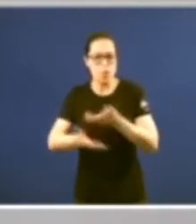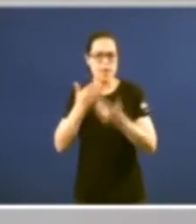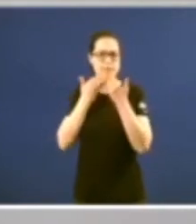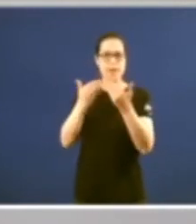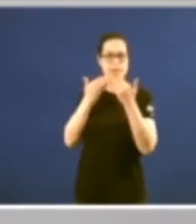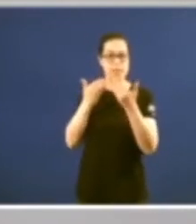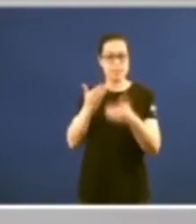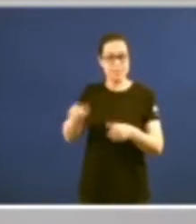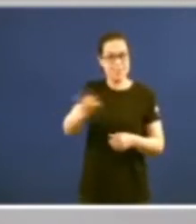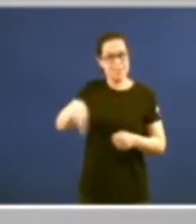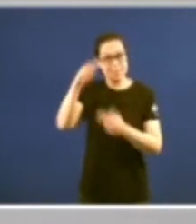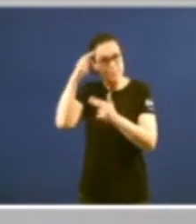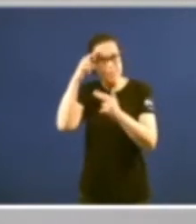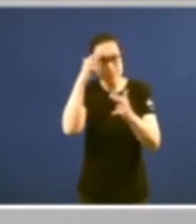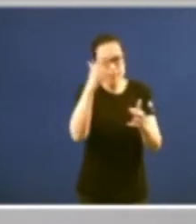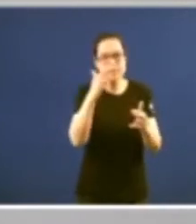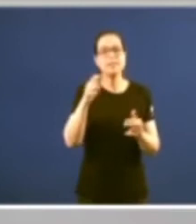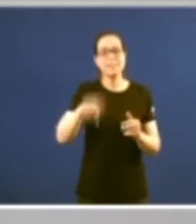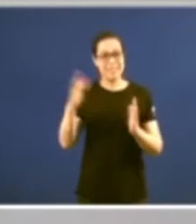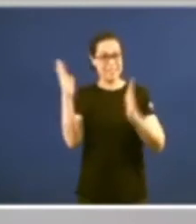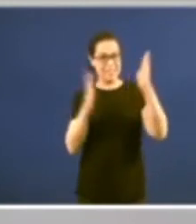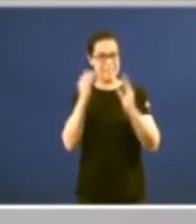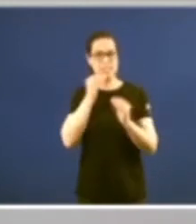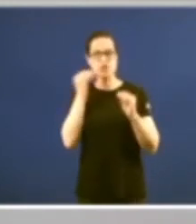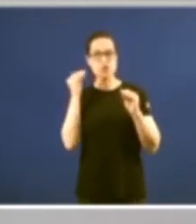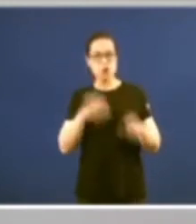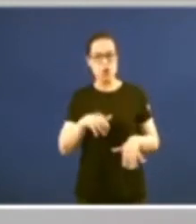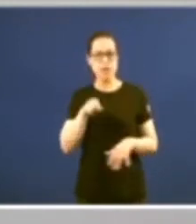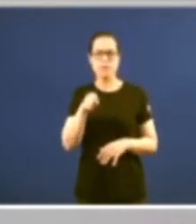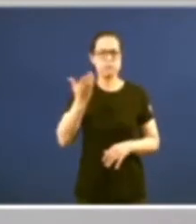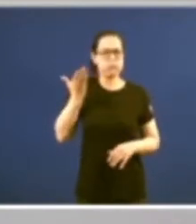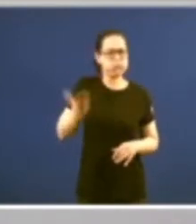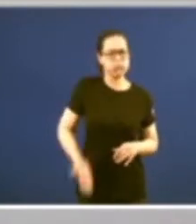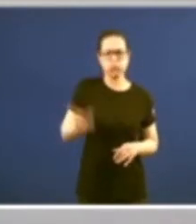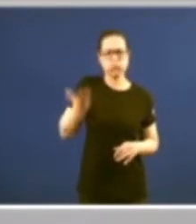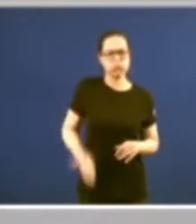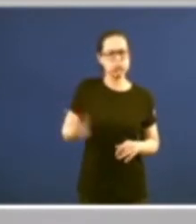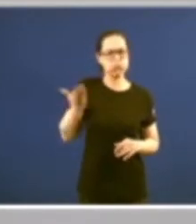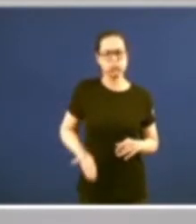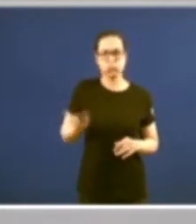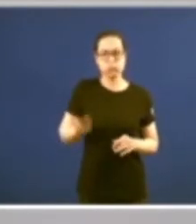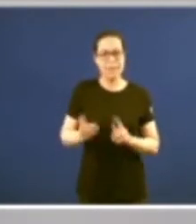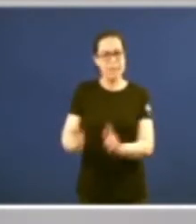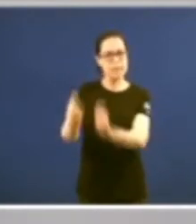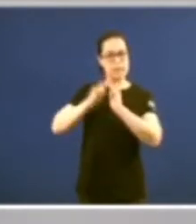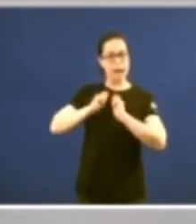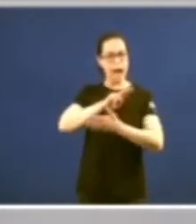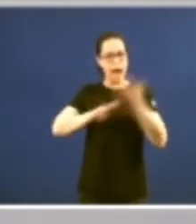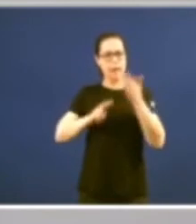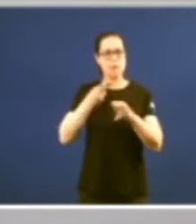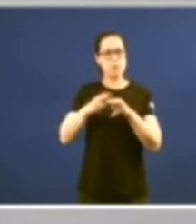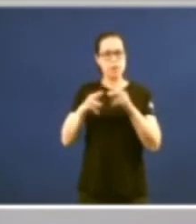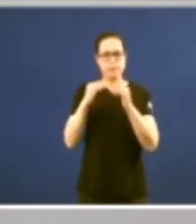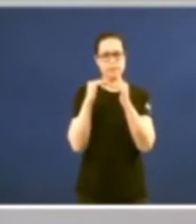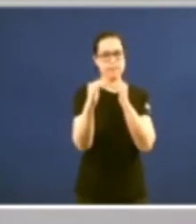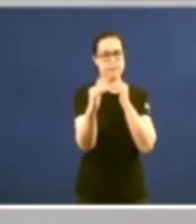sentido precisamente ese periodo histórico tiene un importante desarrollo en la estabilidad política de Galicia desarrollo